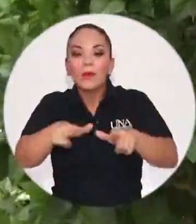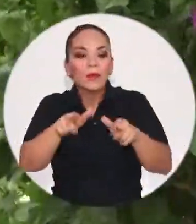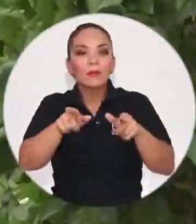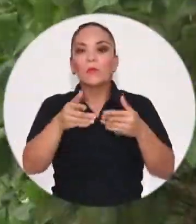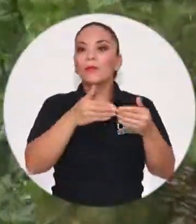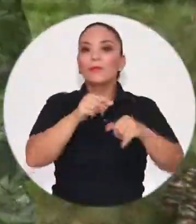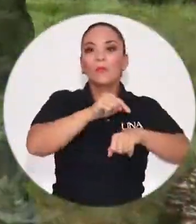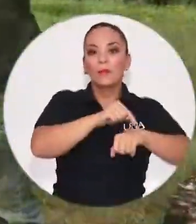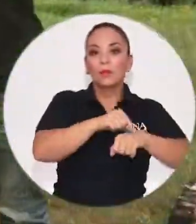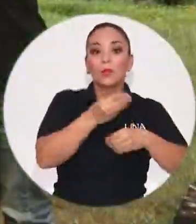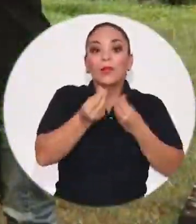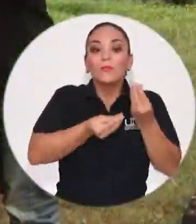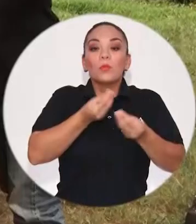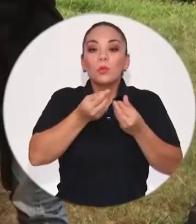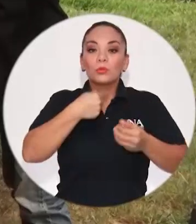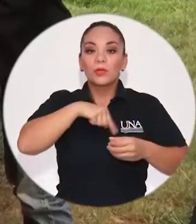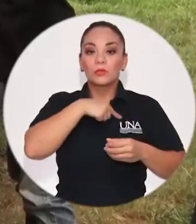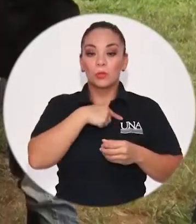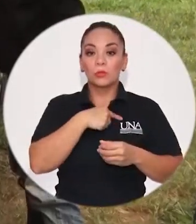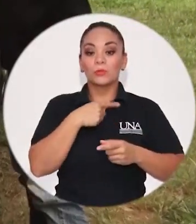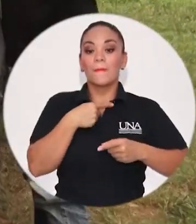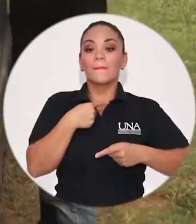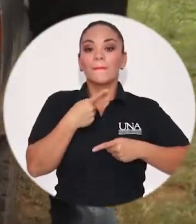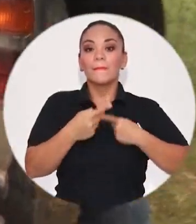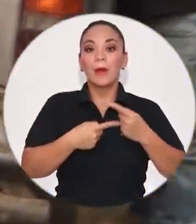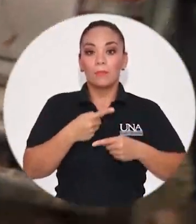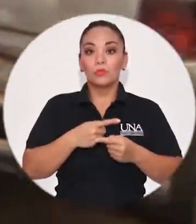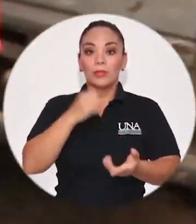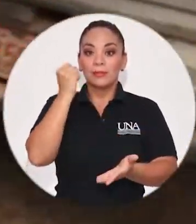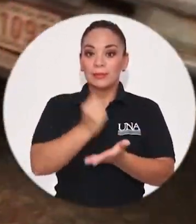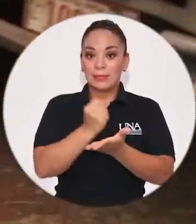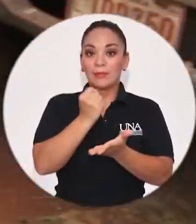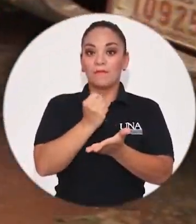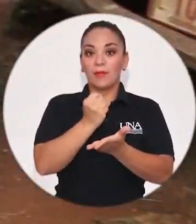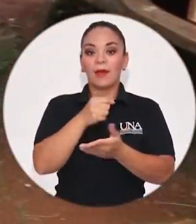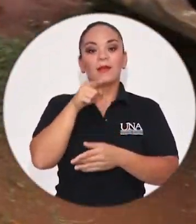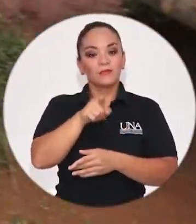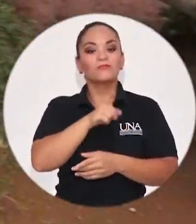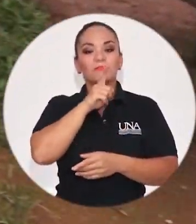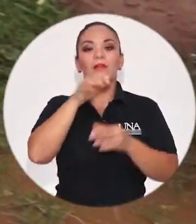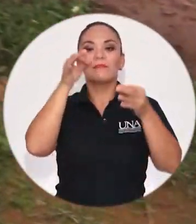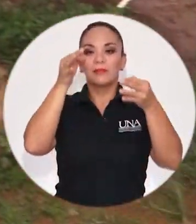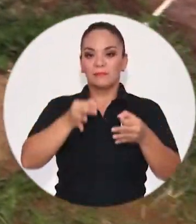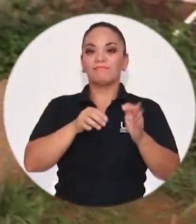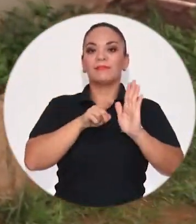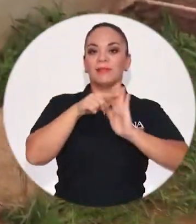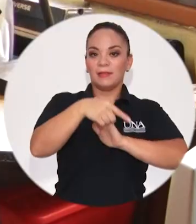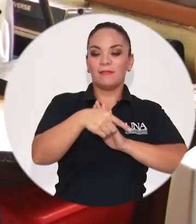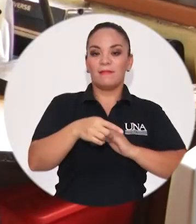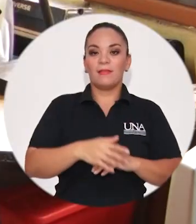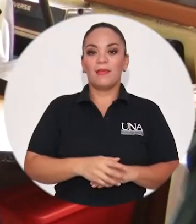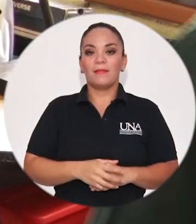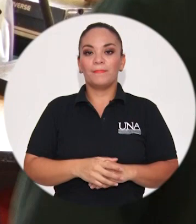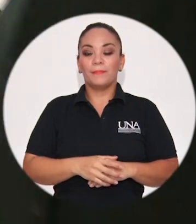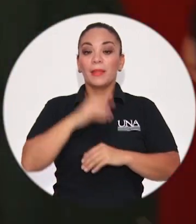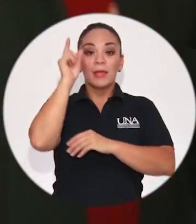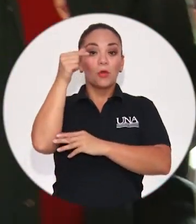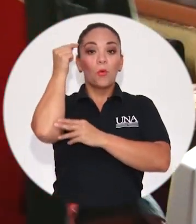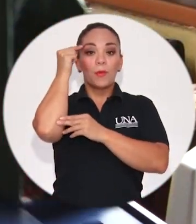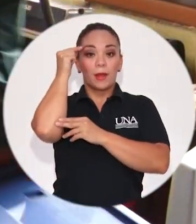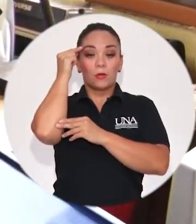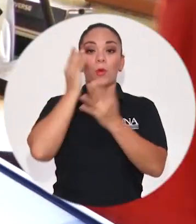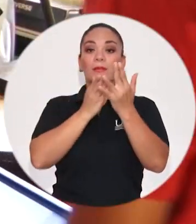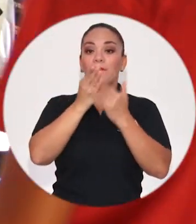temporizadora de cambios sociales en una región. Es decir, estamos hablando de un valor acumulado en diferentes campos,